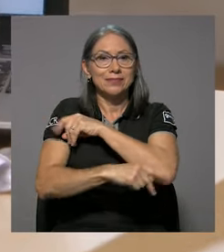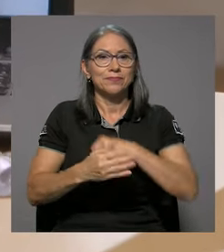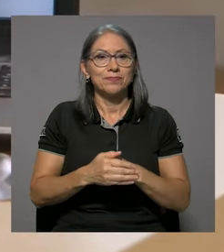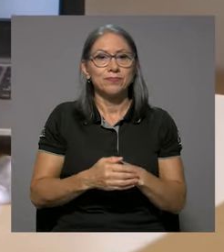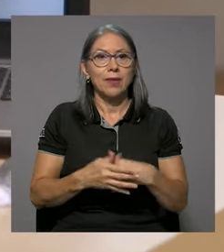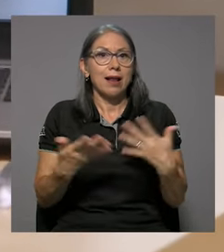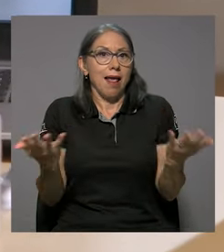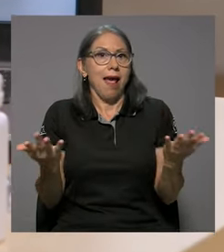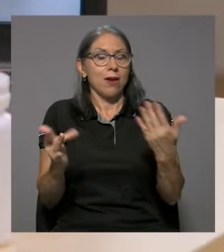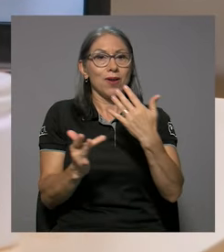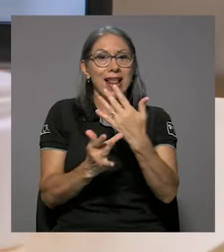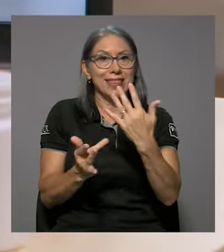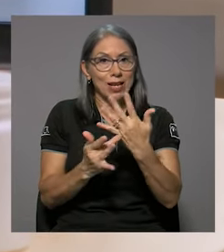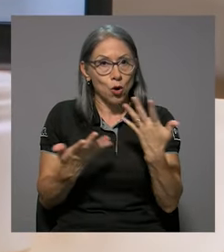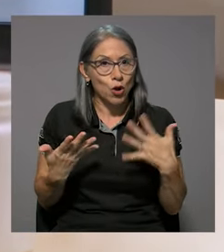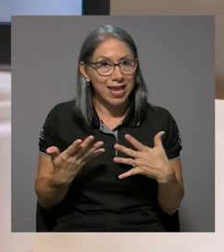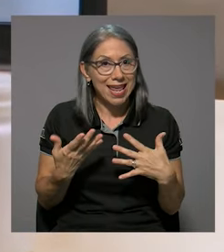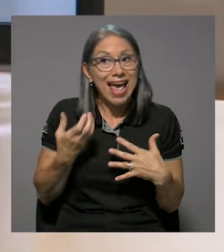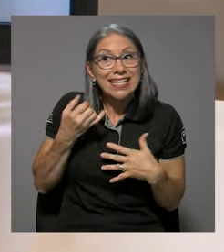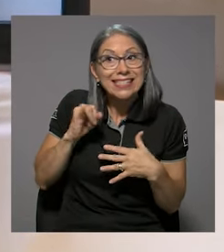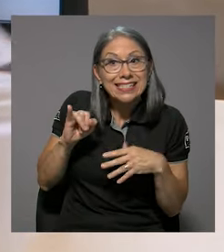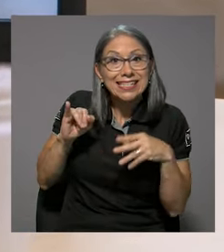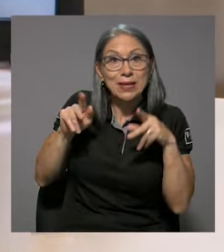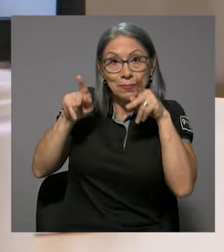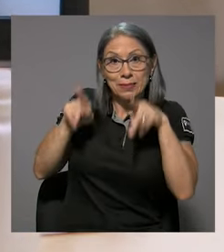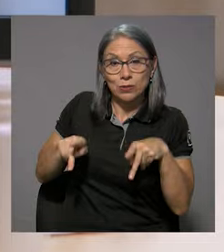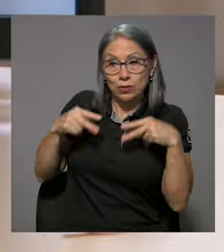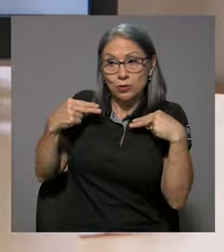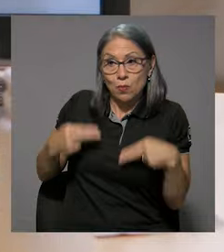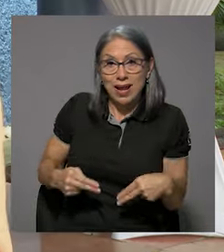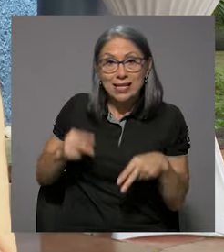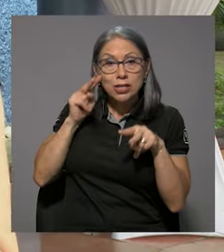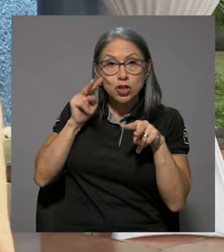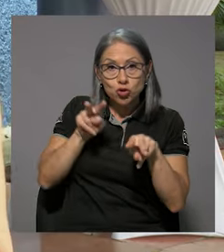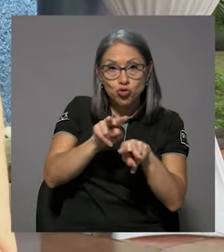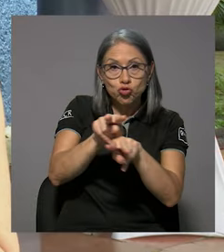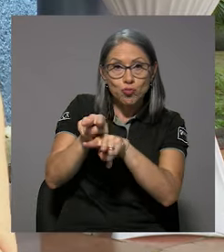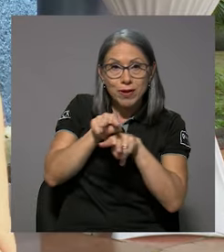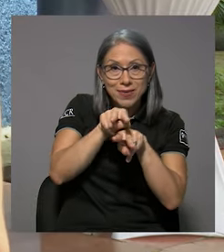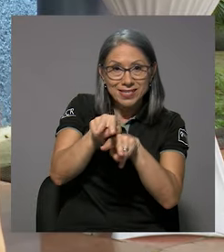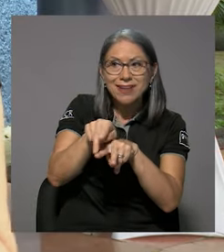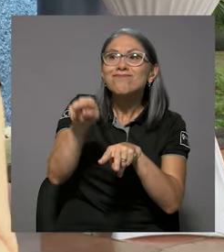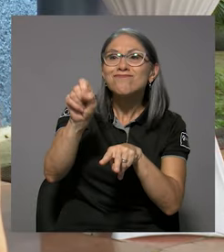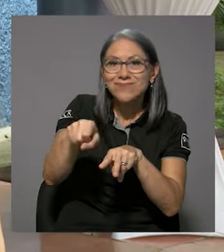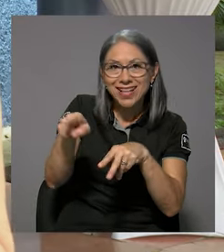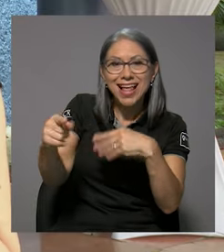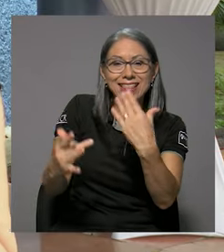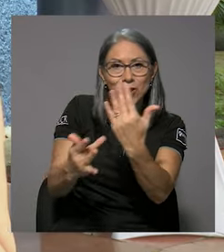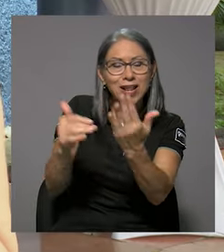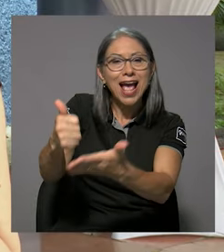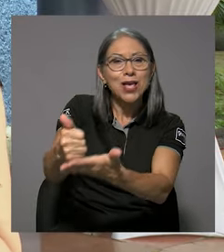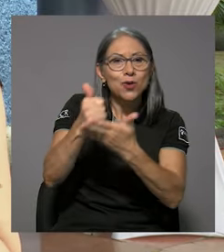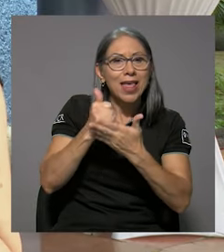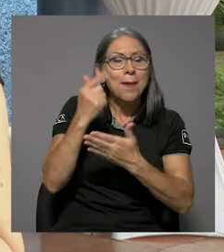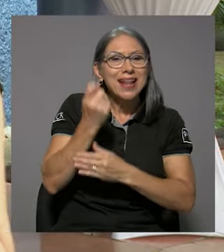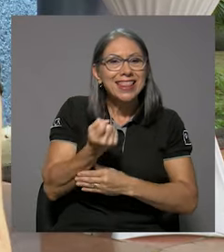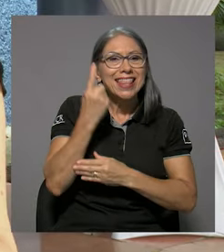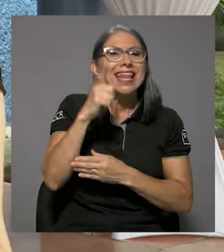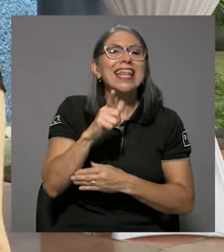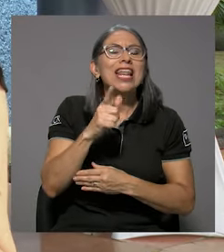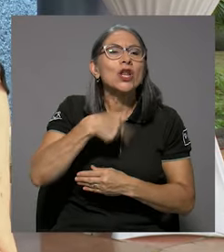Yo creo que la tecnología, cuando es supervisada por los humanos, es de gran ayuda para entender